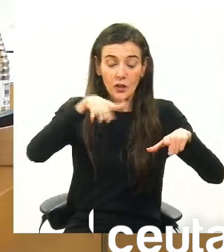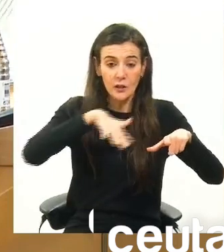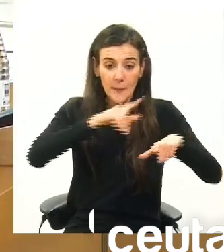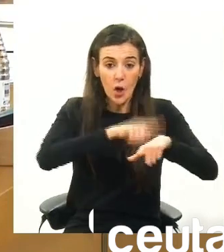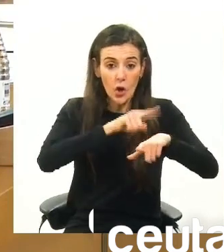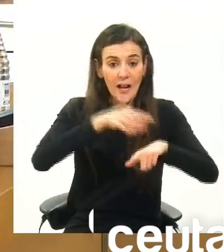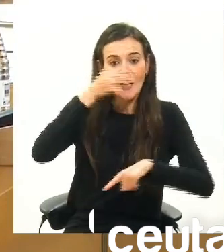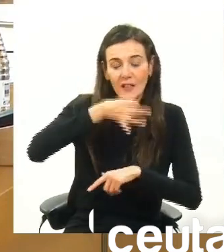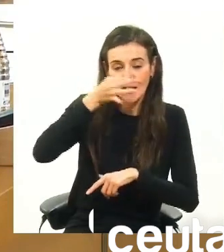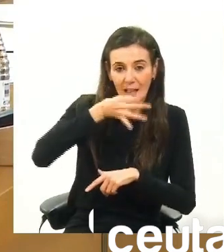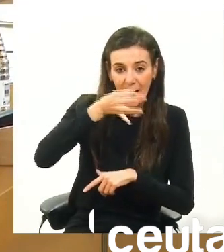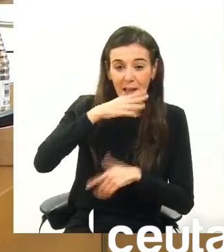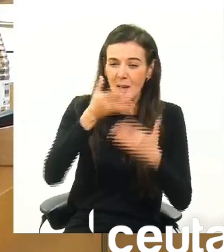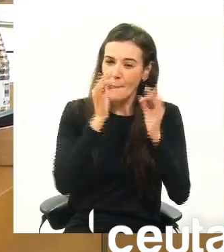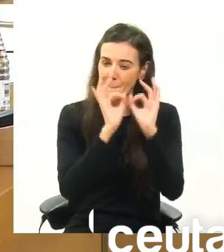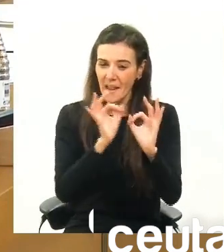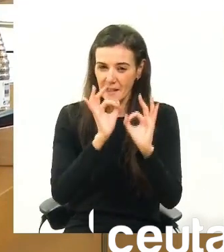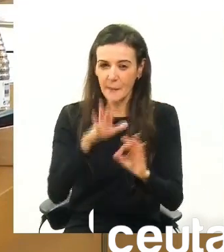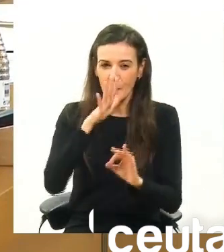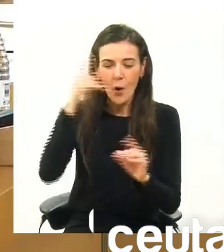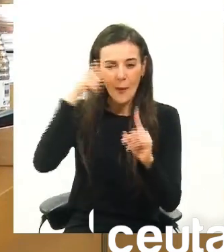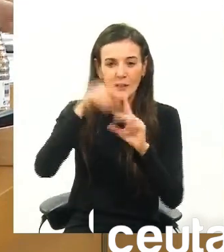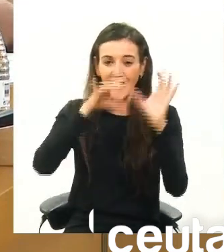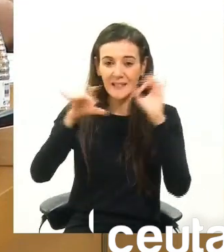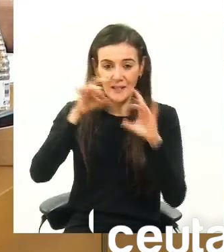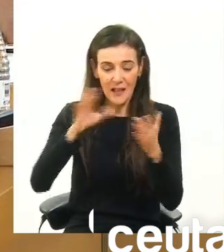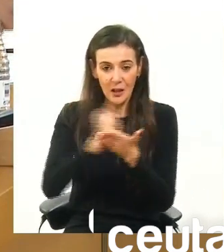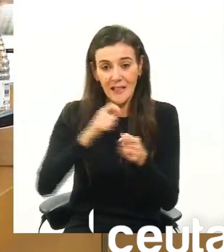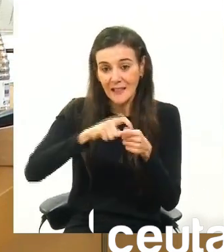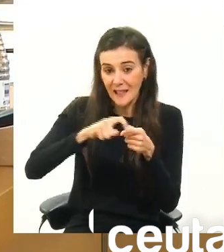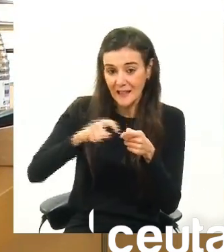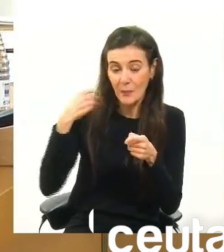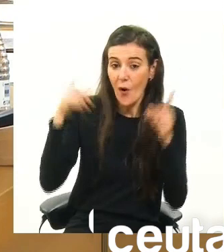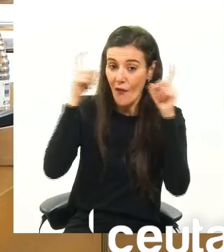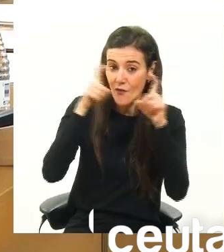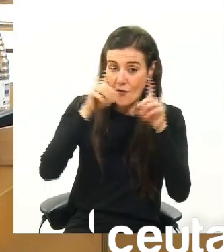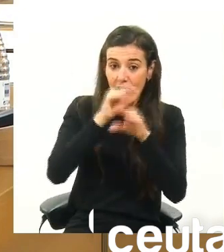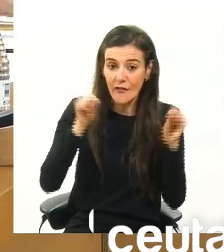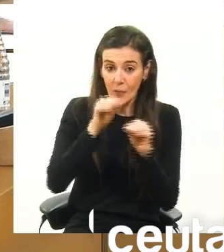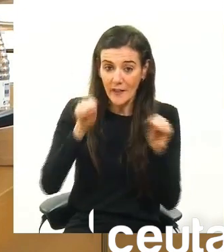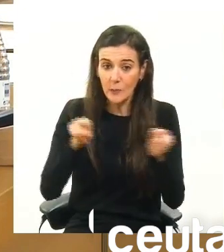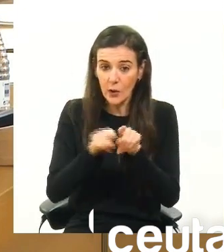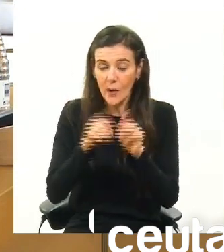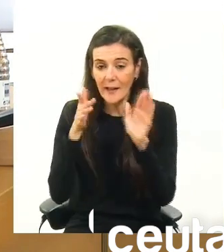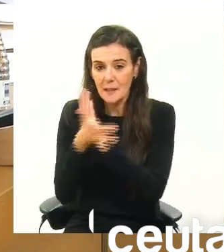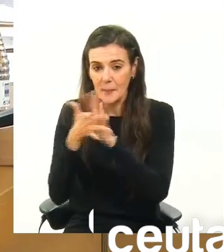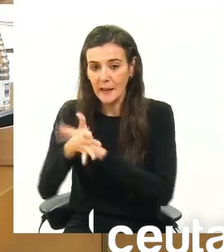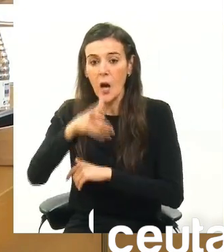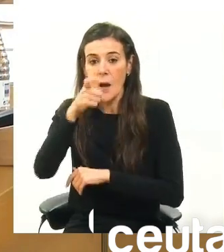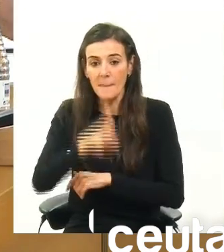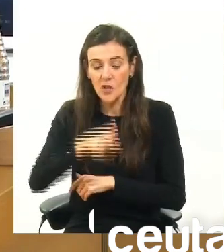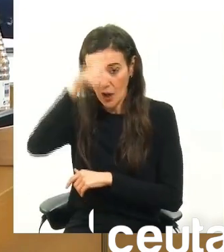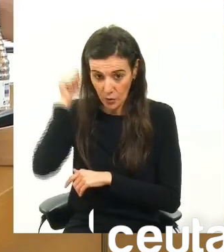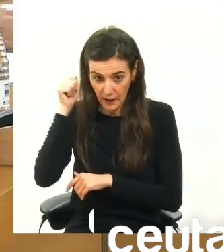horario de tarde, precisamente para actividades del tipo pedagógico y formativo que ha explicado el señor Gutiérrez.